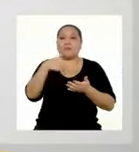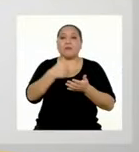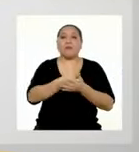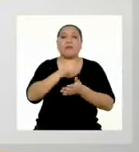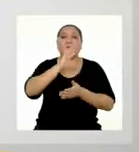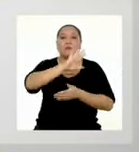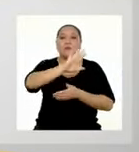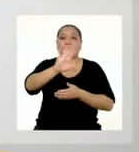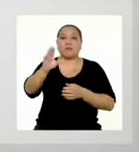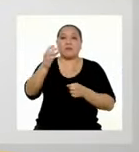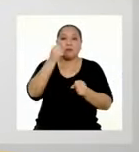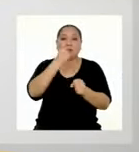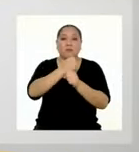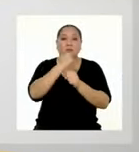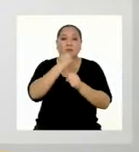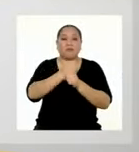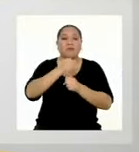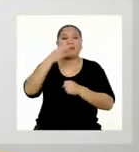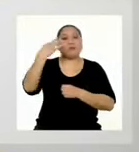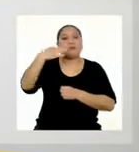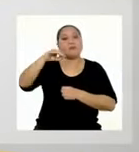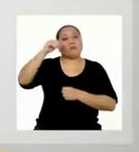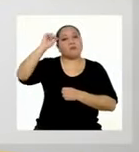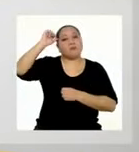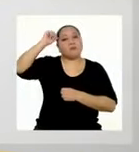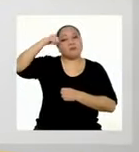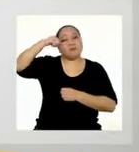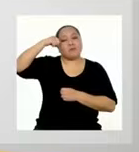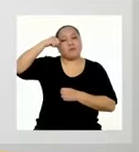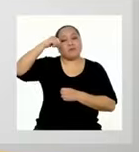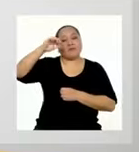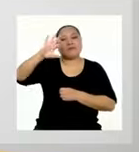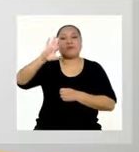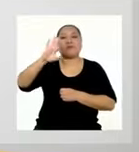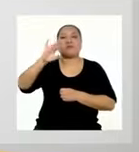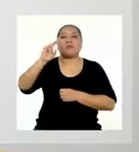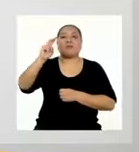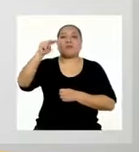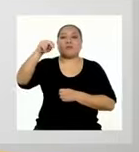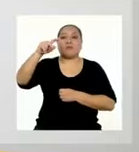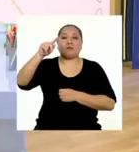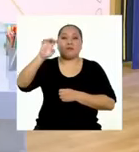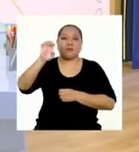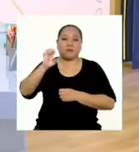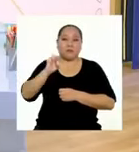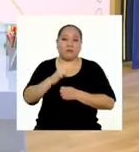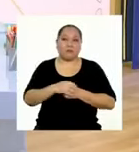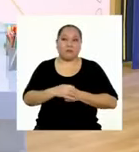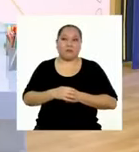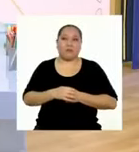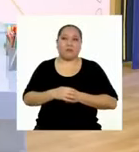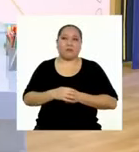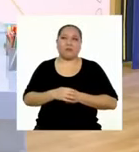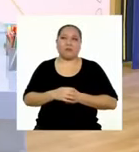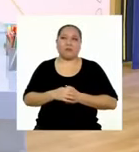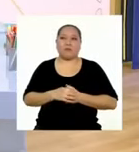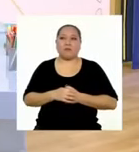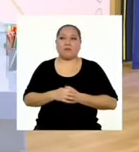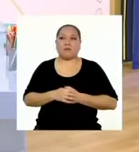trabajos, siempre tengan en cuenta el correcto citado y las fuentes de consulta.